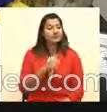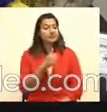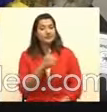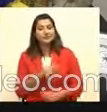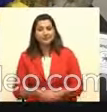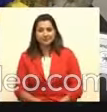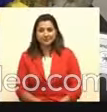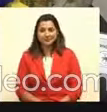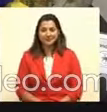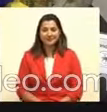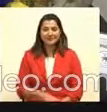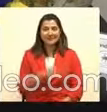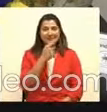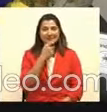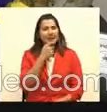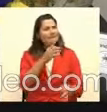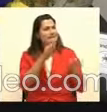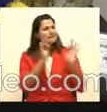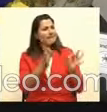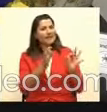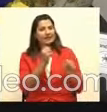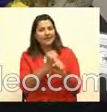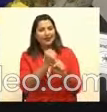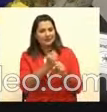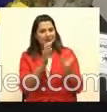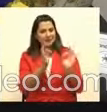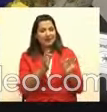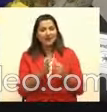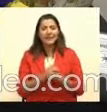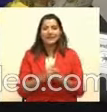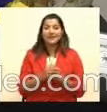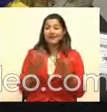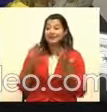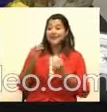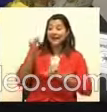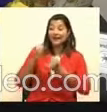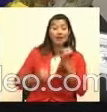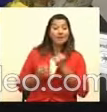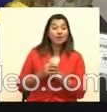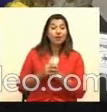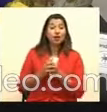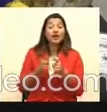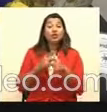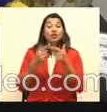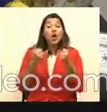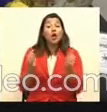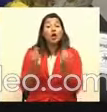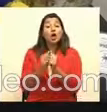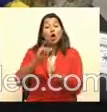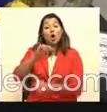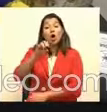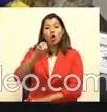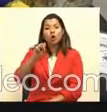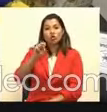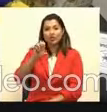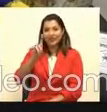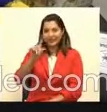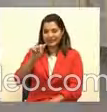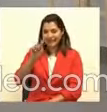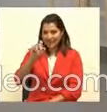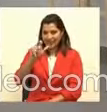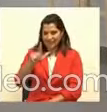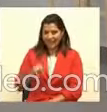súper, súper bien, y ahora sí, y lo terminó. Nos vamos con José Daniel con piñata casi terminada.